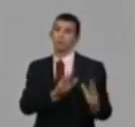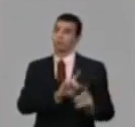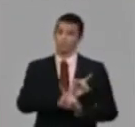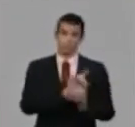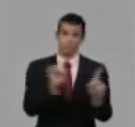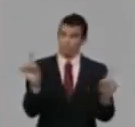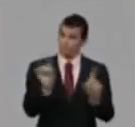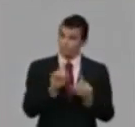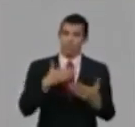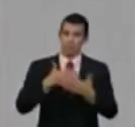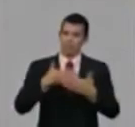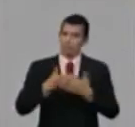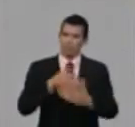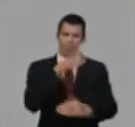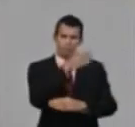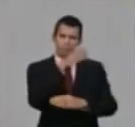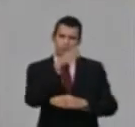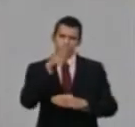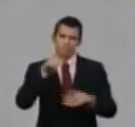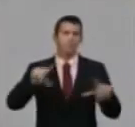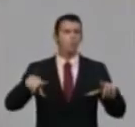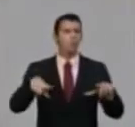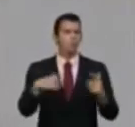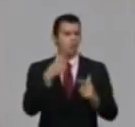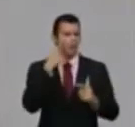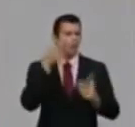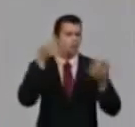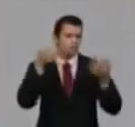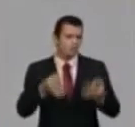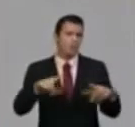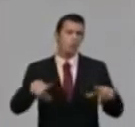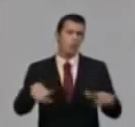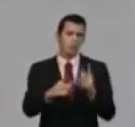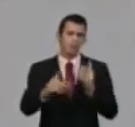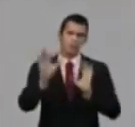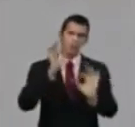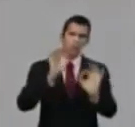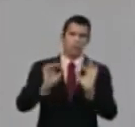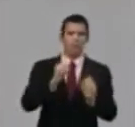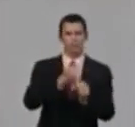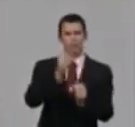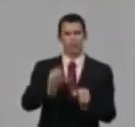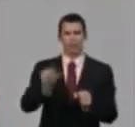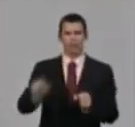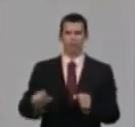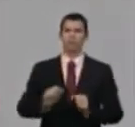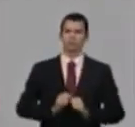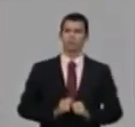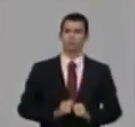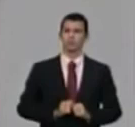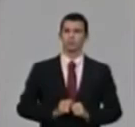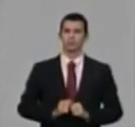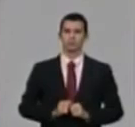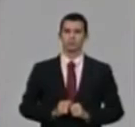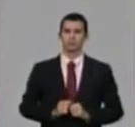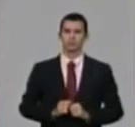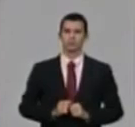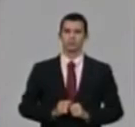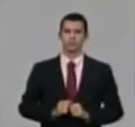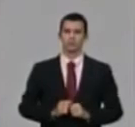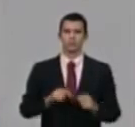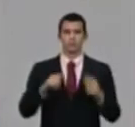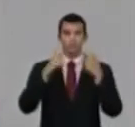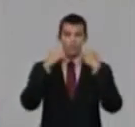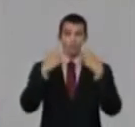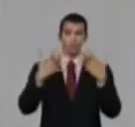y lo concerniente a las personas vulnerables, a la protección. Esto es una protección, esto es una cuestión que verdaderamente las entidades tienen